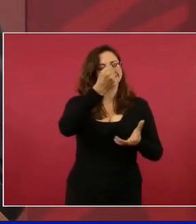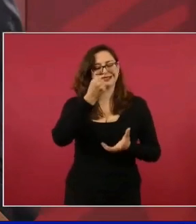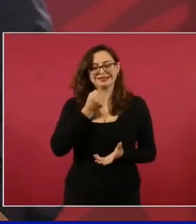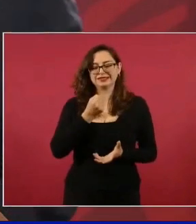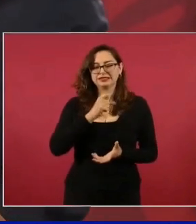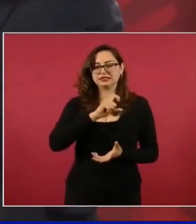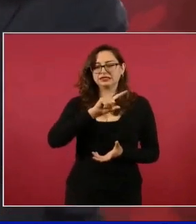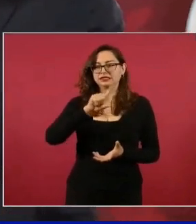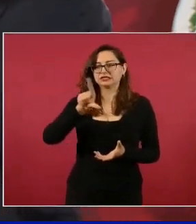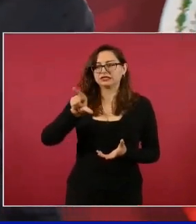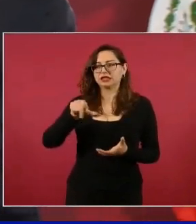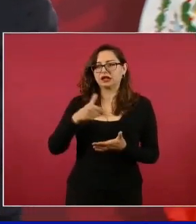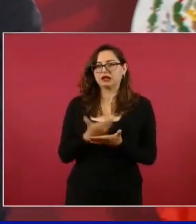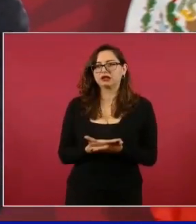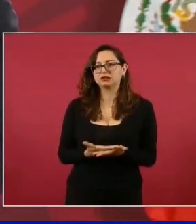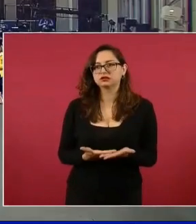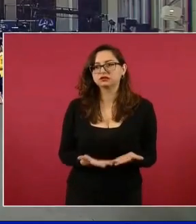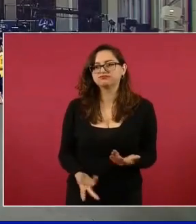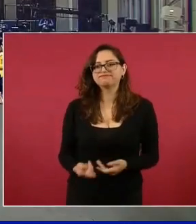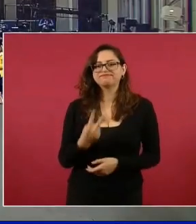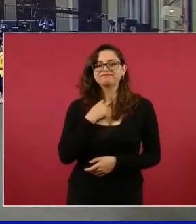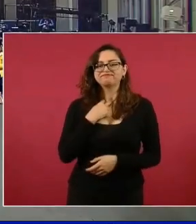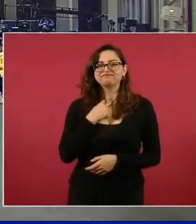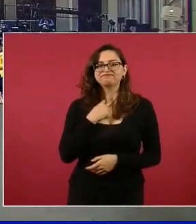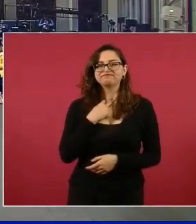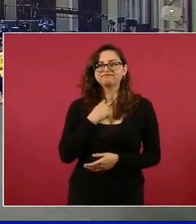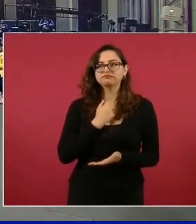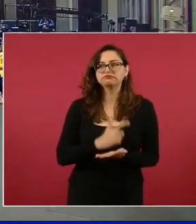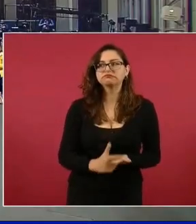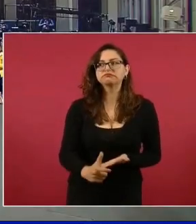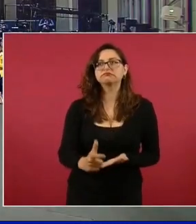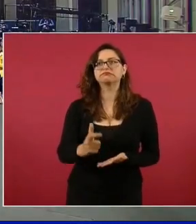porque se acercó a urgencia a a bueno,